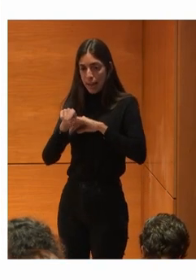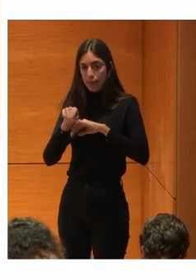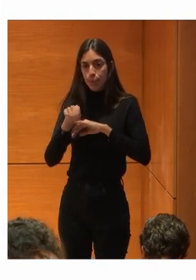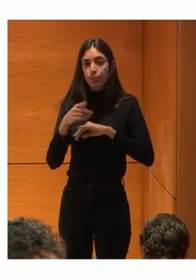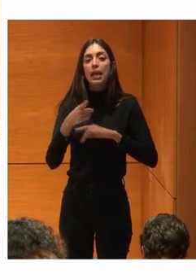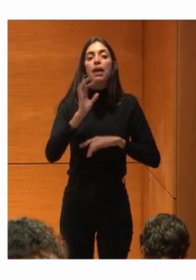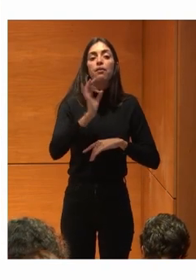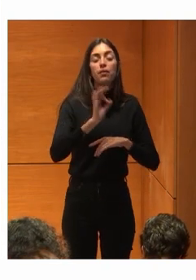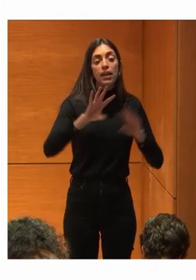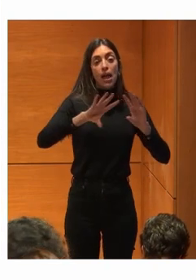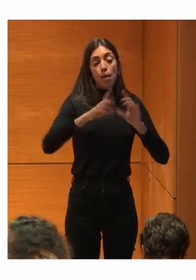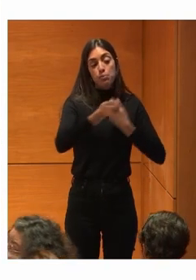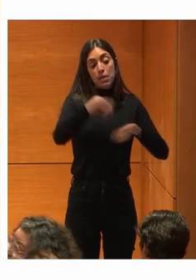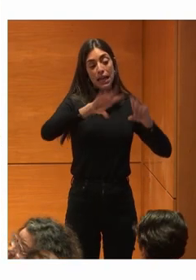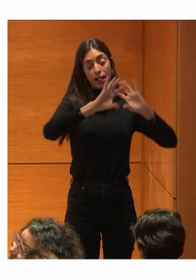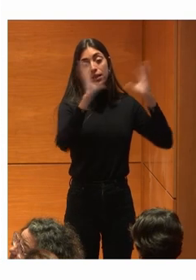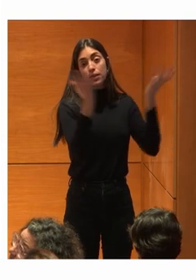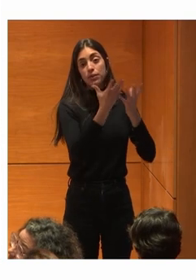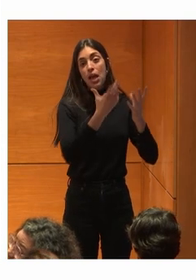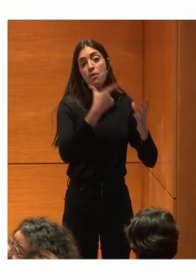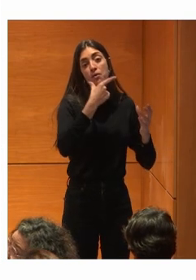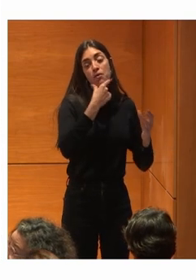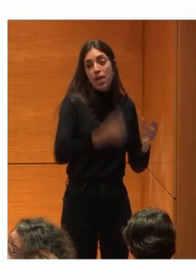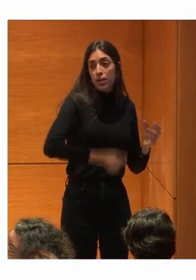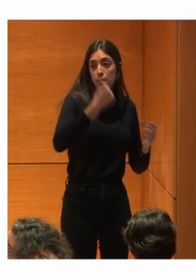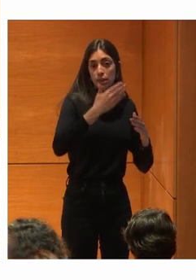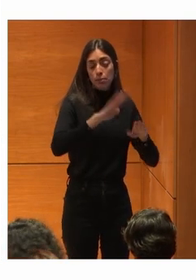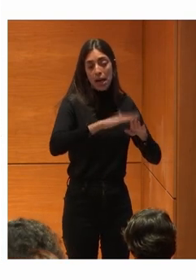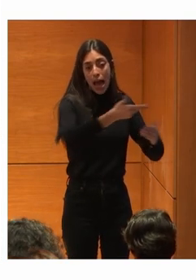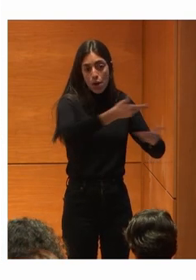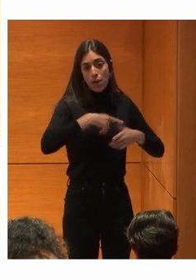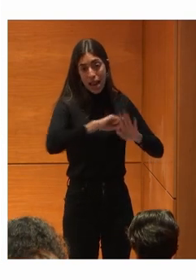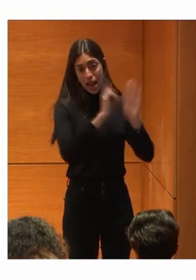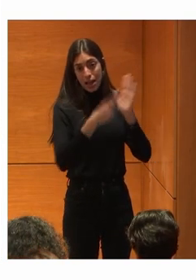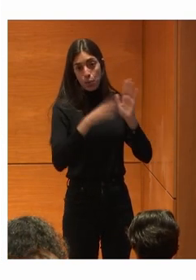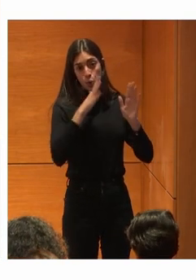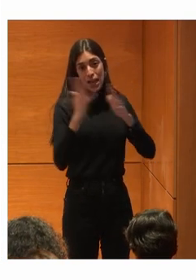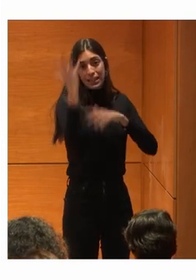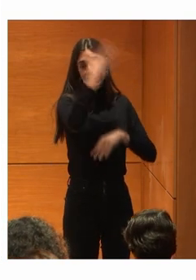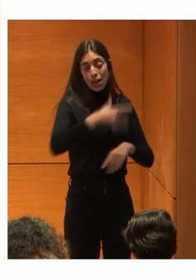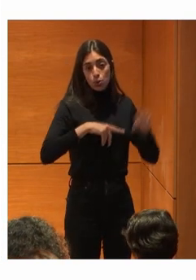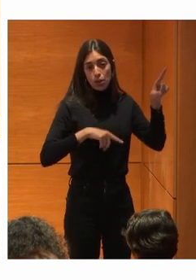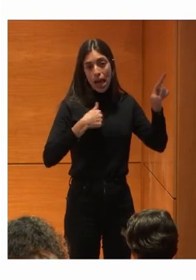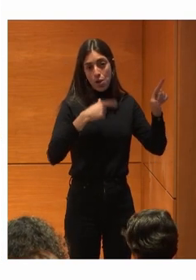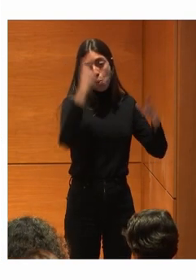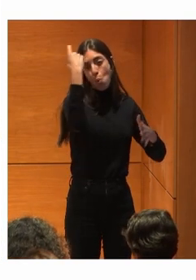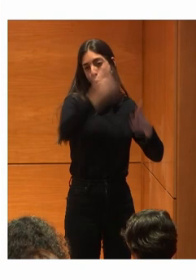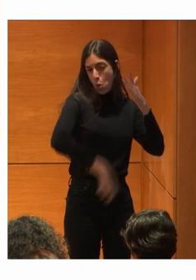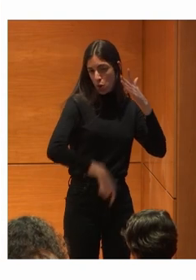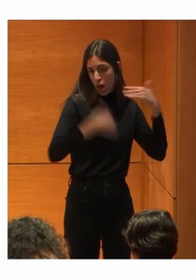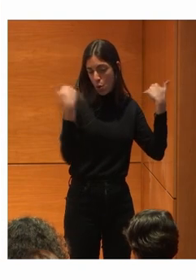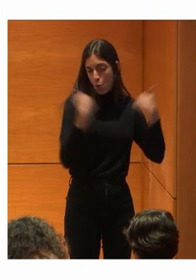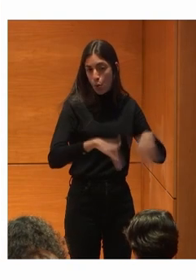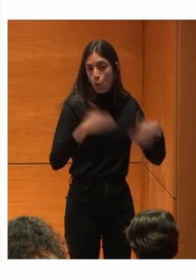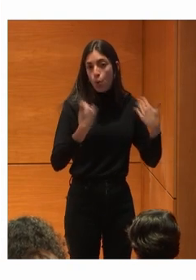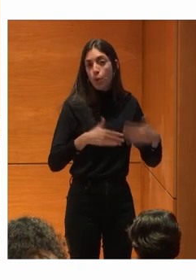mercados internacionales Tenemos más fácil La ayuda legislativa En Estados Unidos Bueno pues hay unas Grandes multas Con lo